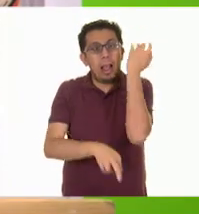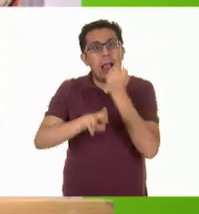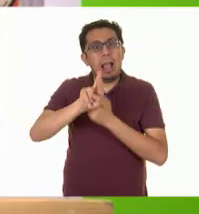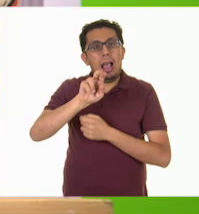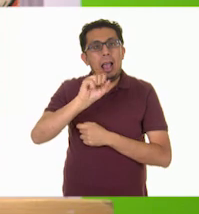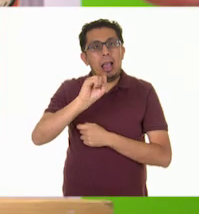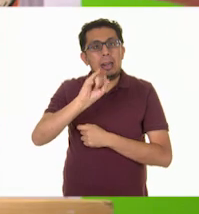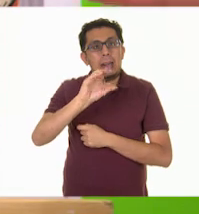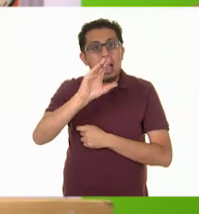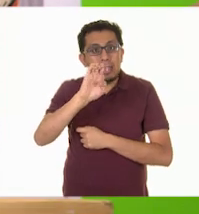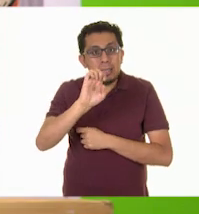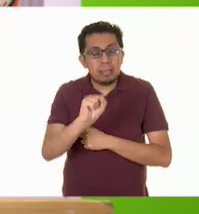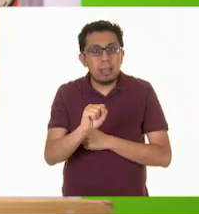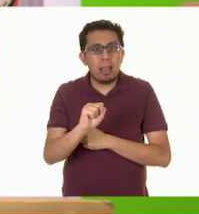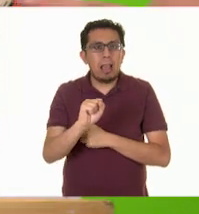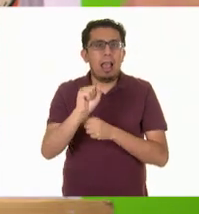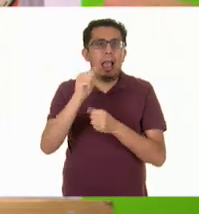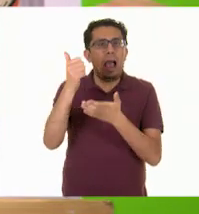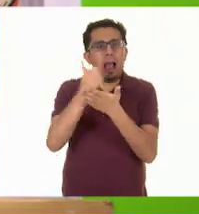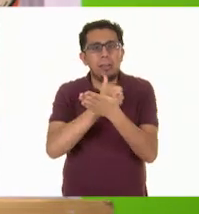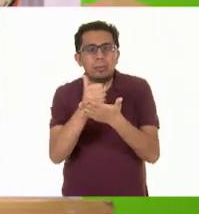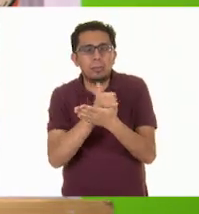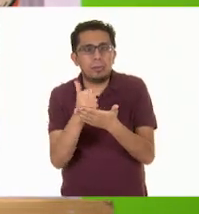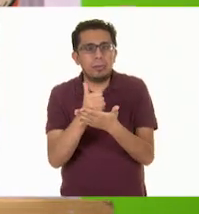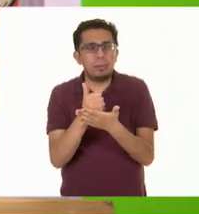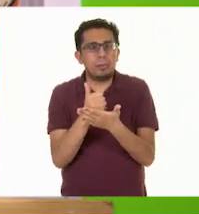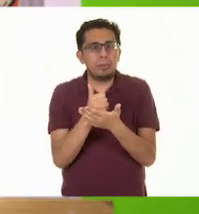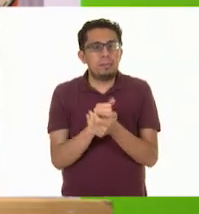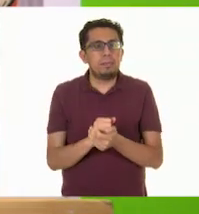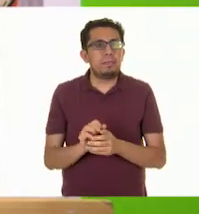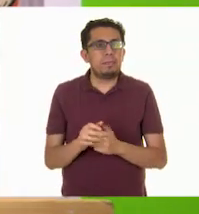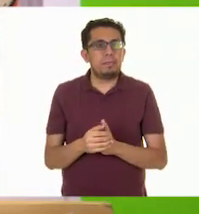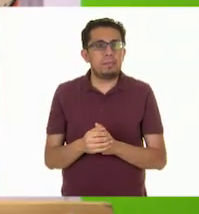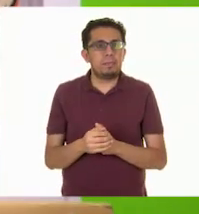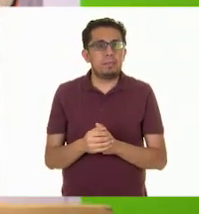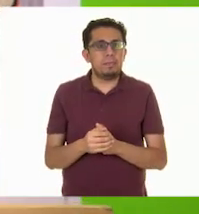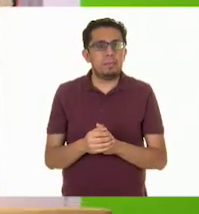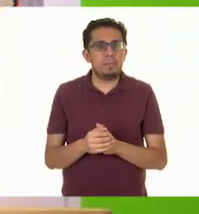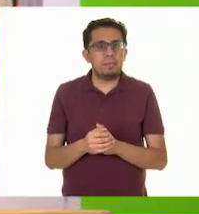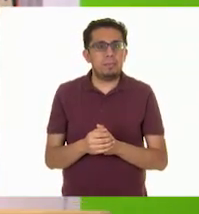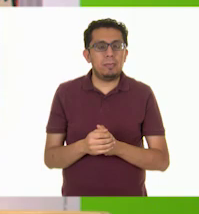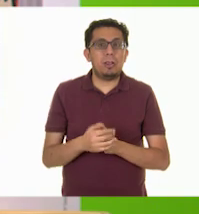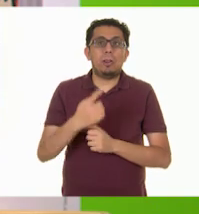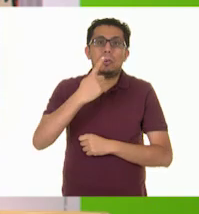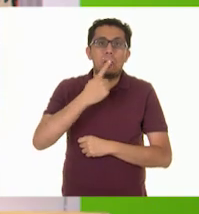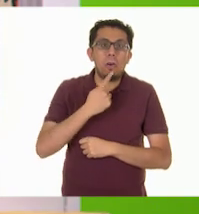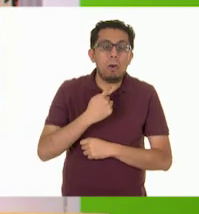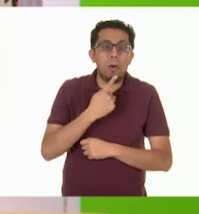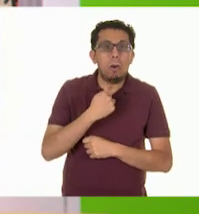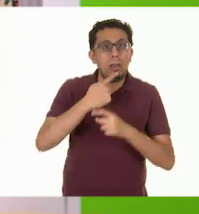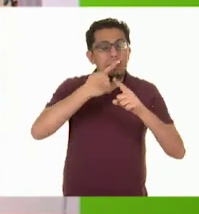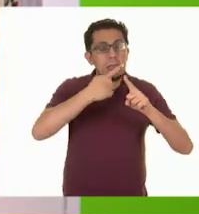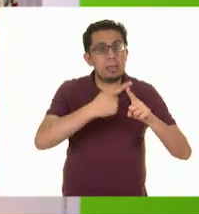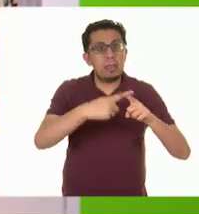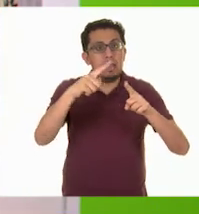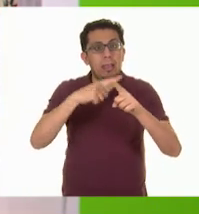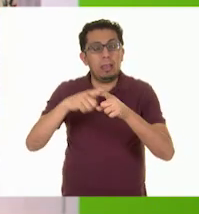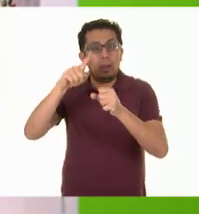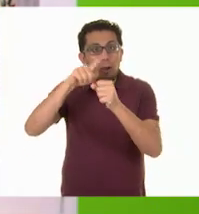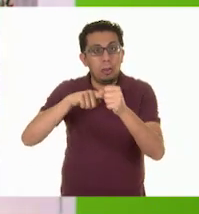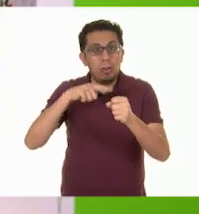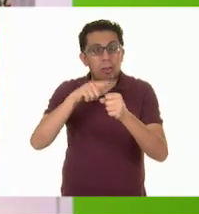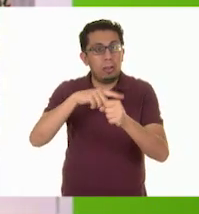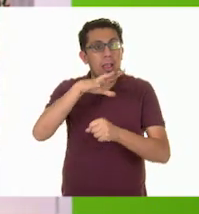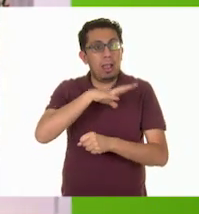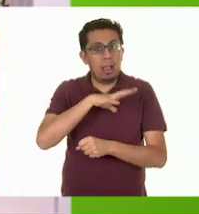Azules. Azules. Algunas más opciones. Rojas. Guau.